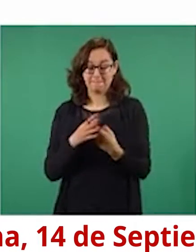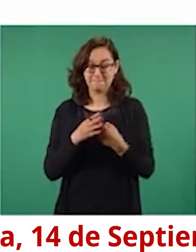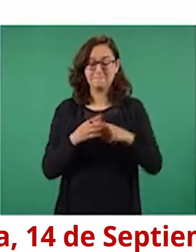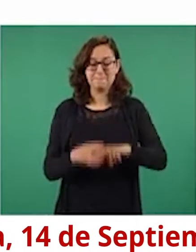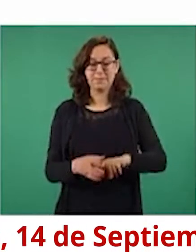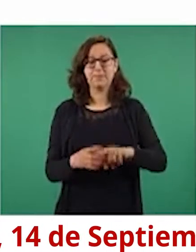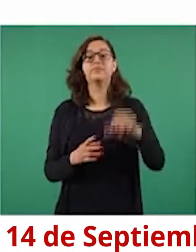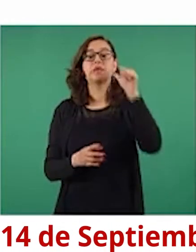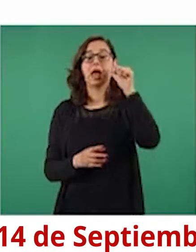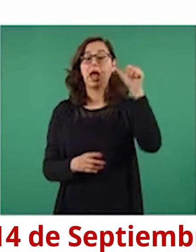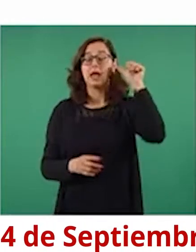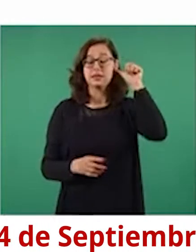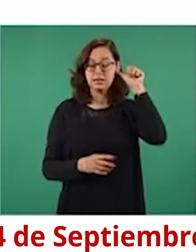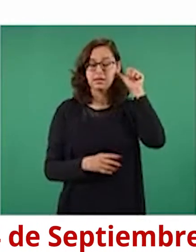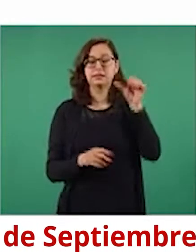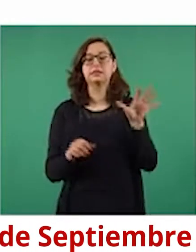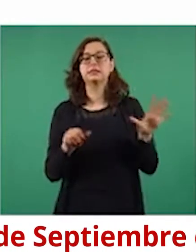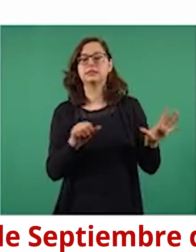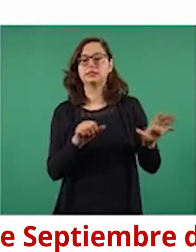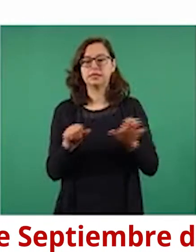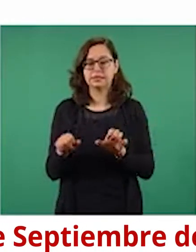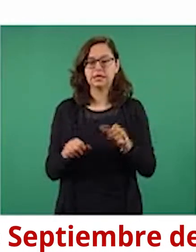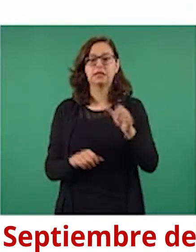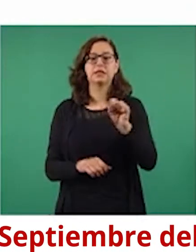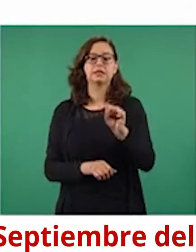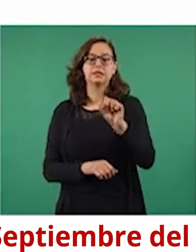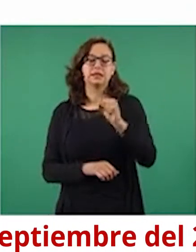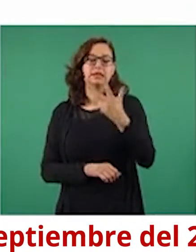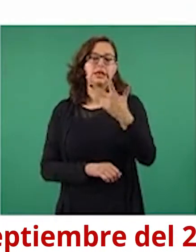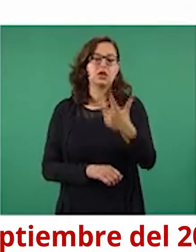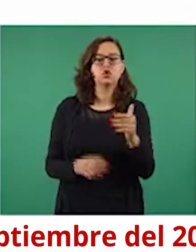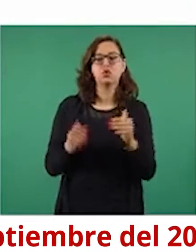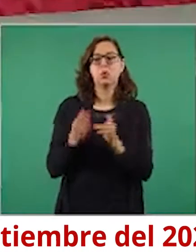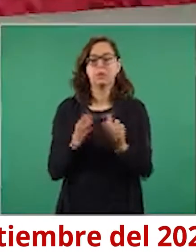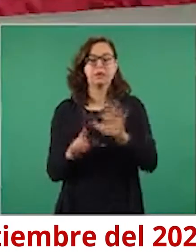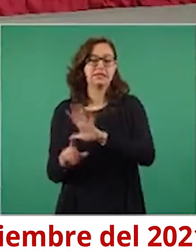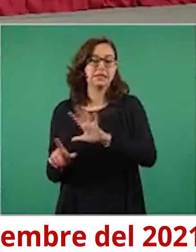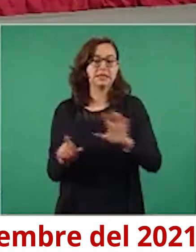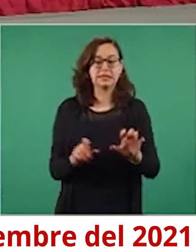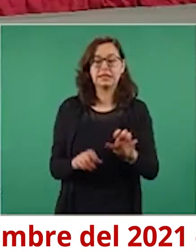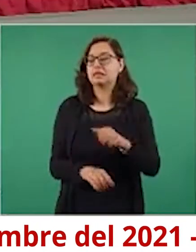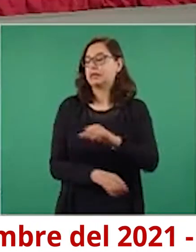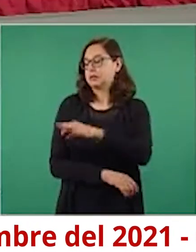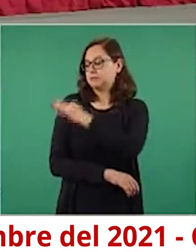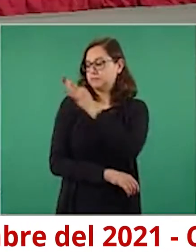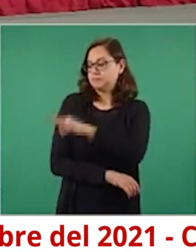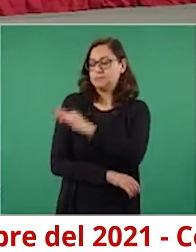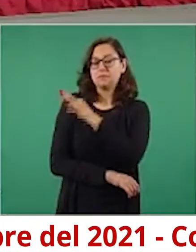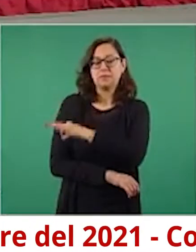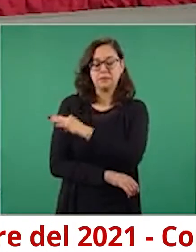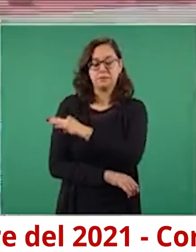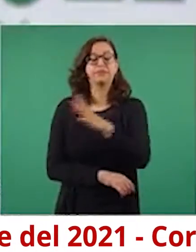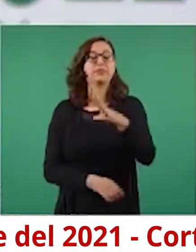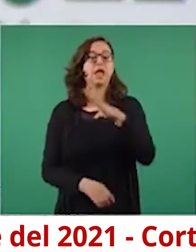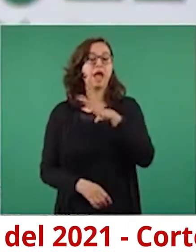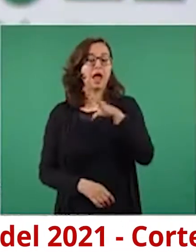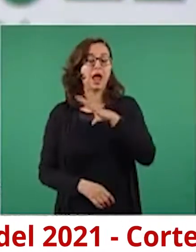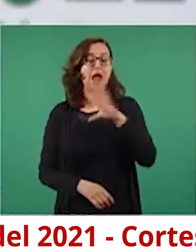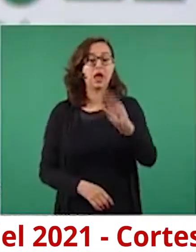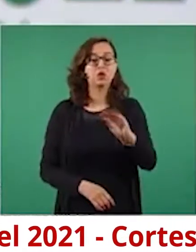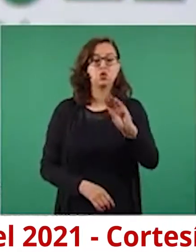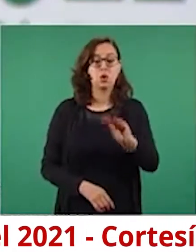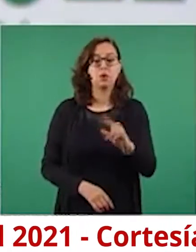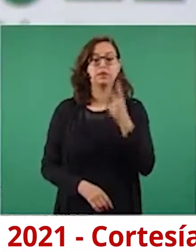668 mil 700 dosis de vacuna. En forma acumulativa tenemos 92.7